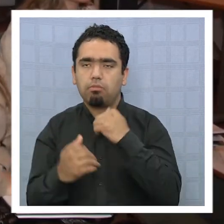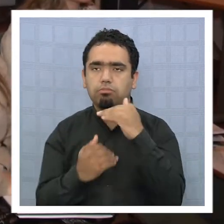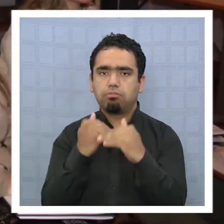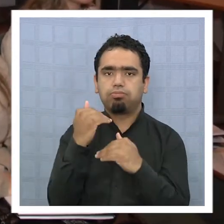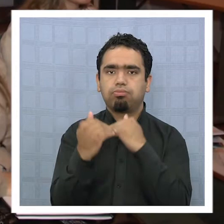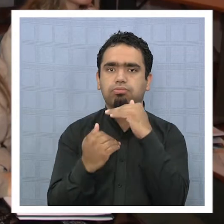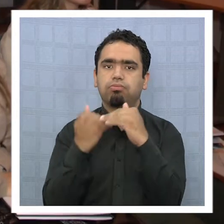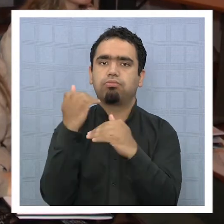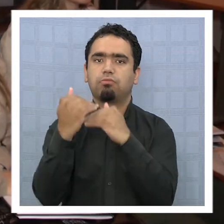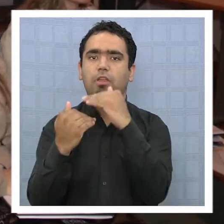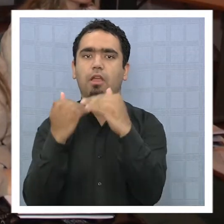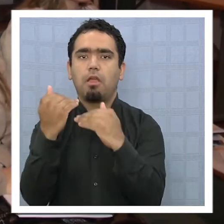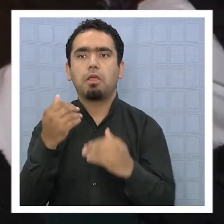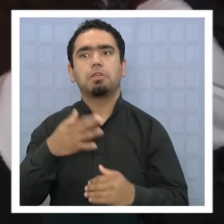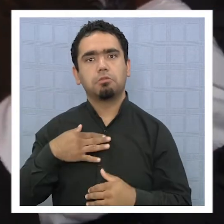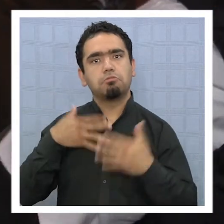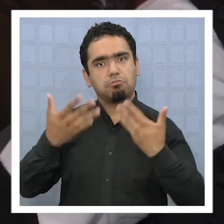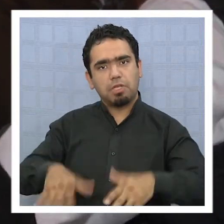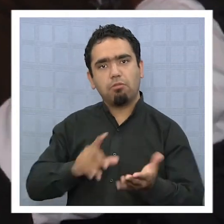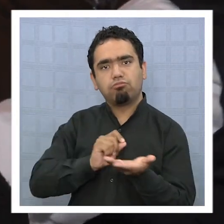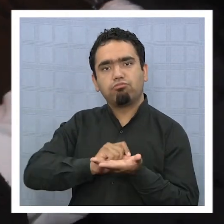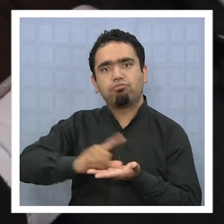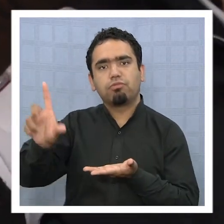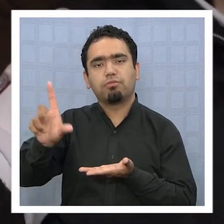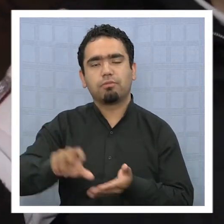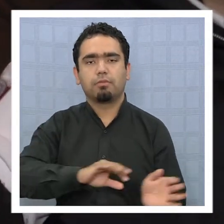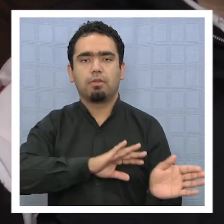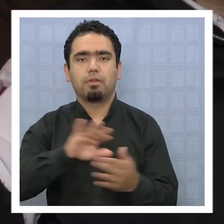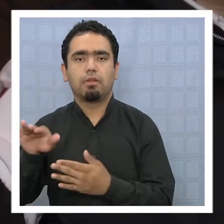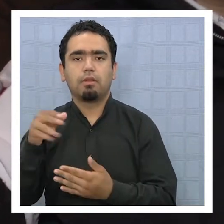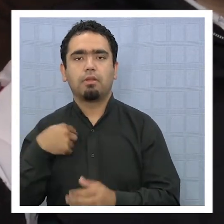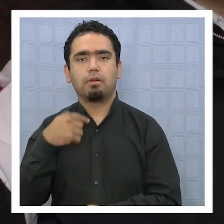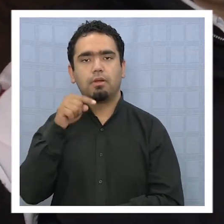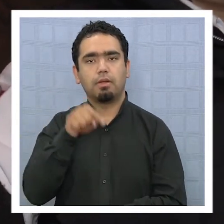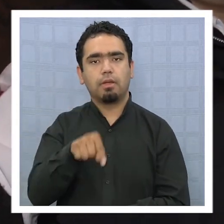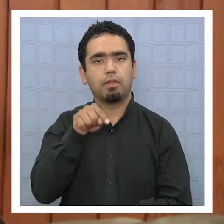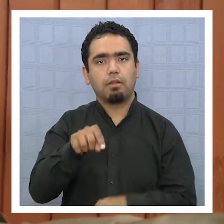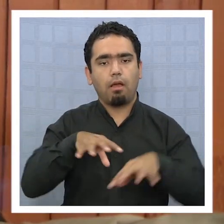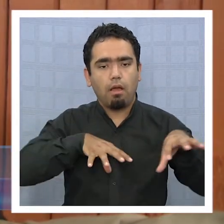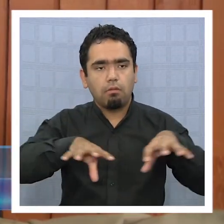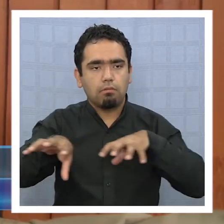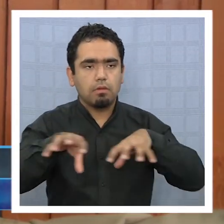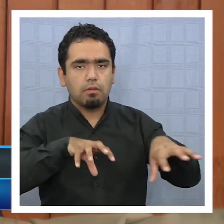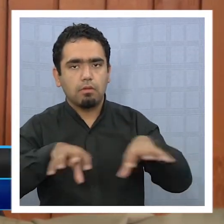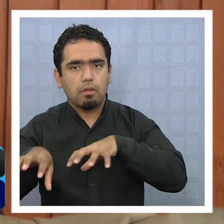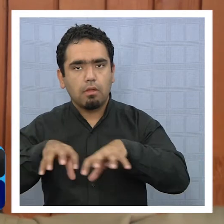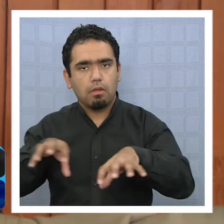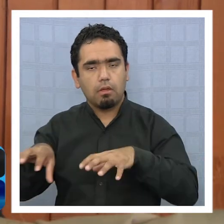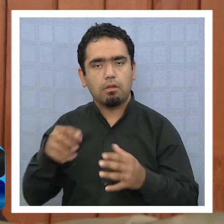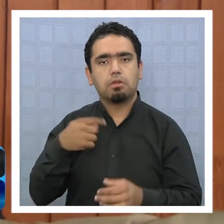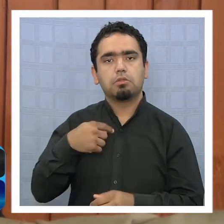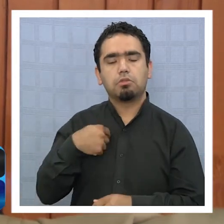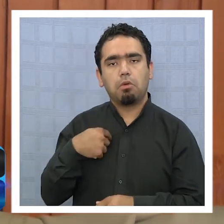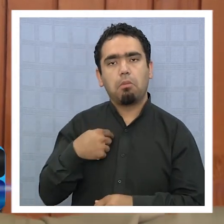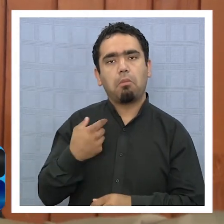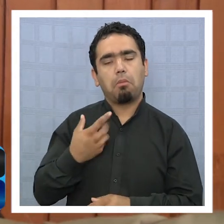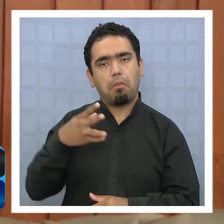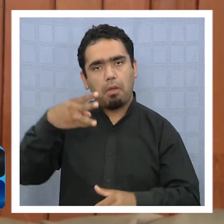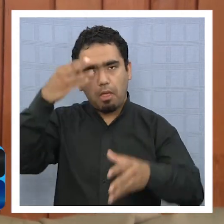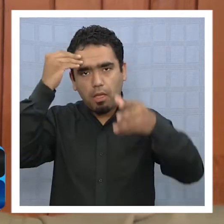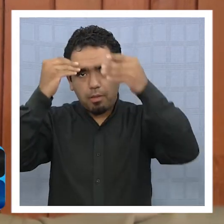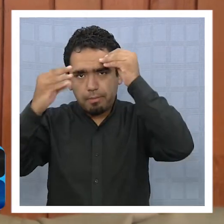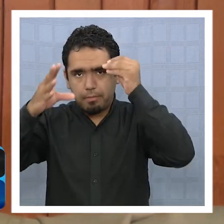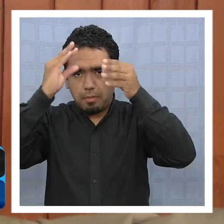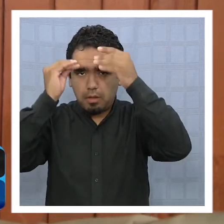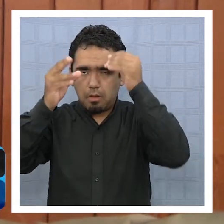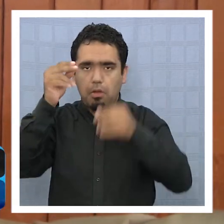aquí estoy, ya emprendí. A través de estas actividades yo he ido aprendiendo y conociendo